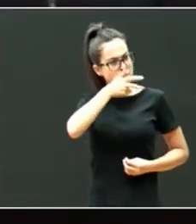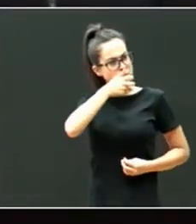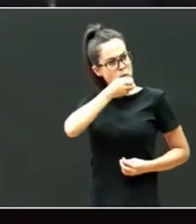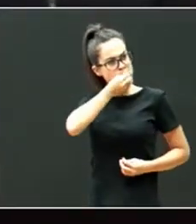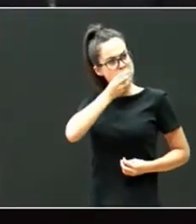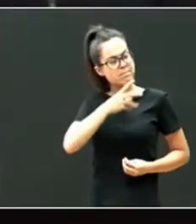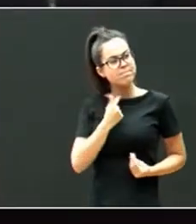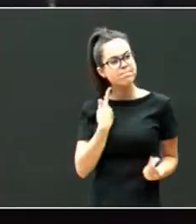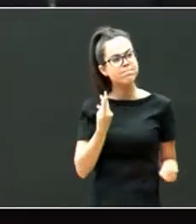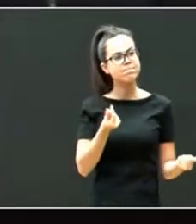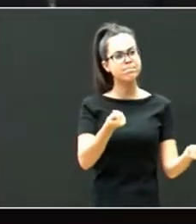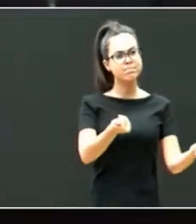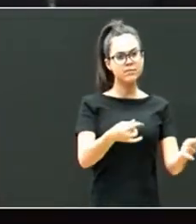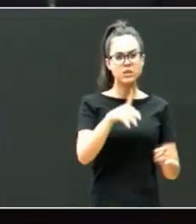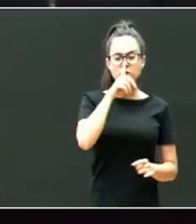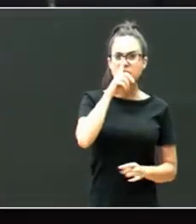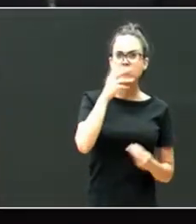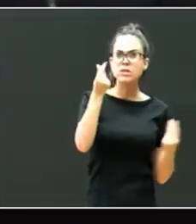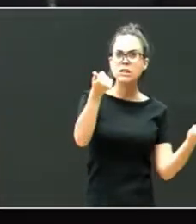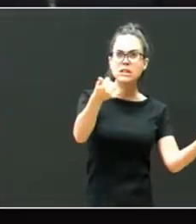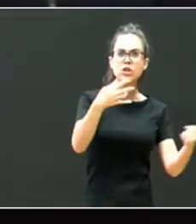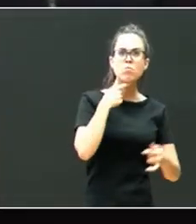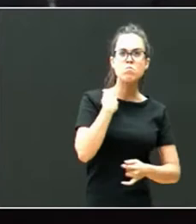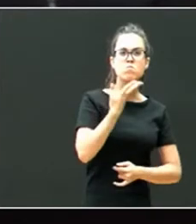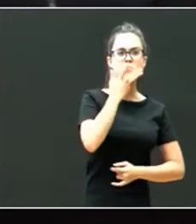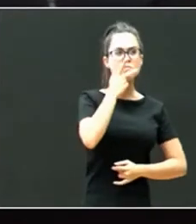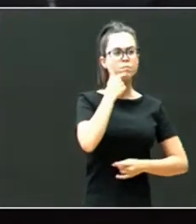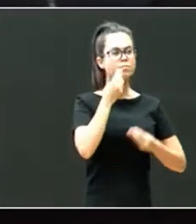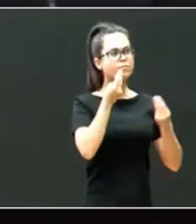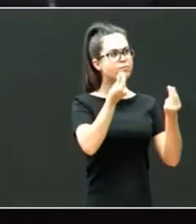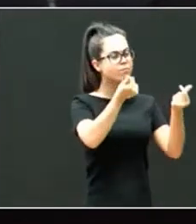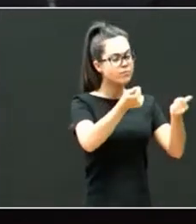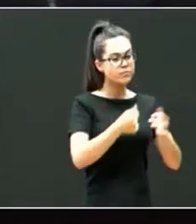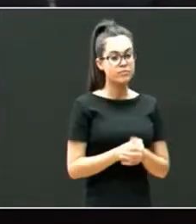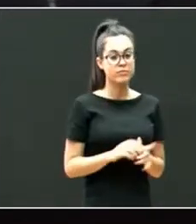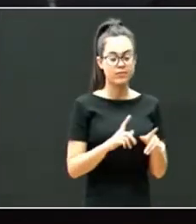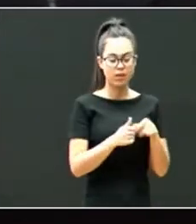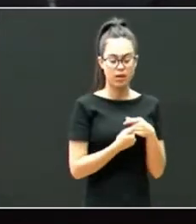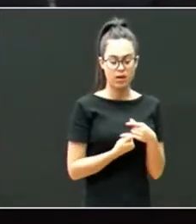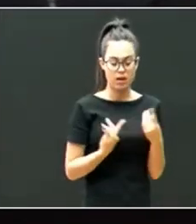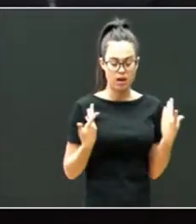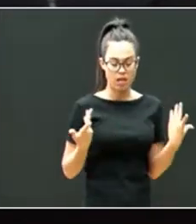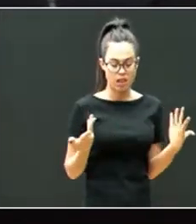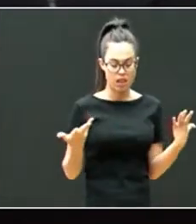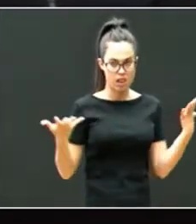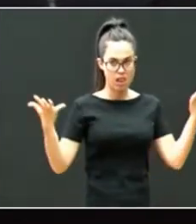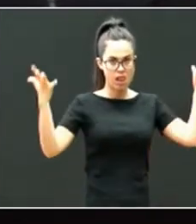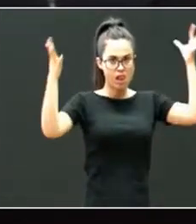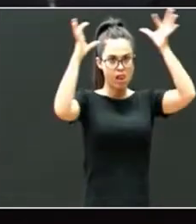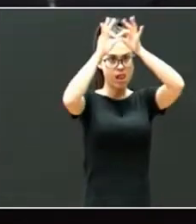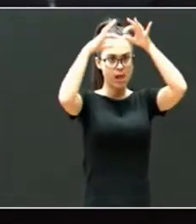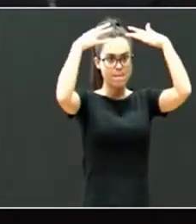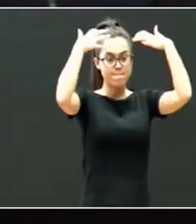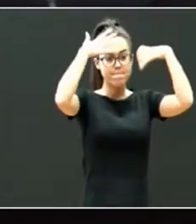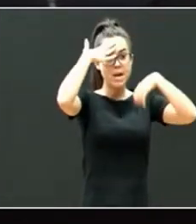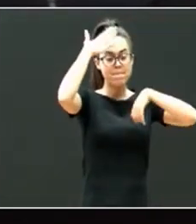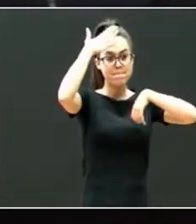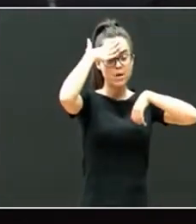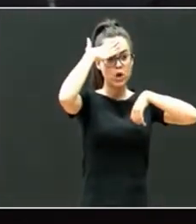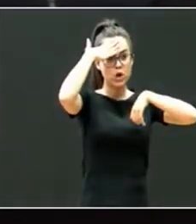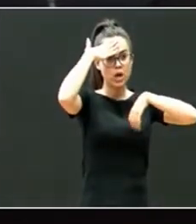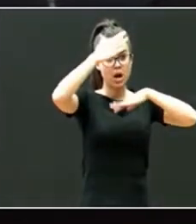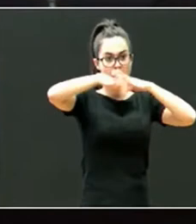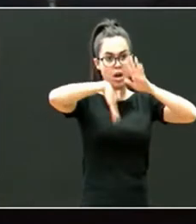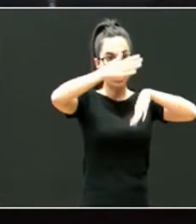no sé qué olor más rico y después hilas y viene la activación de la memoria y lo